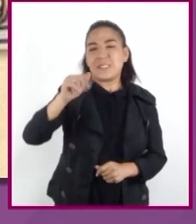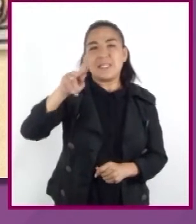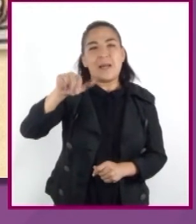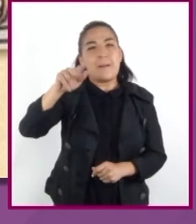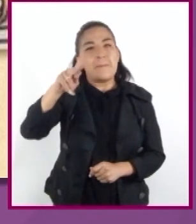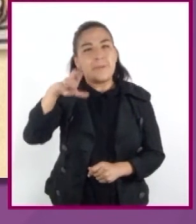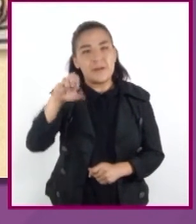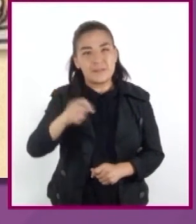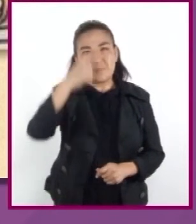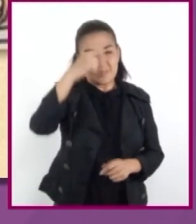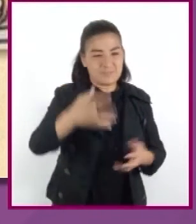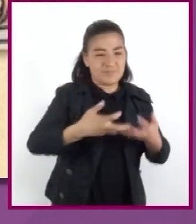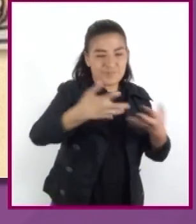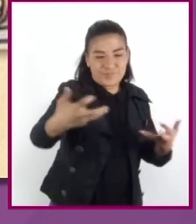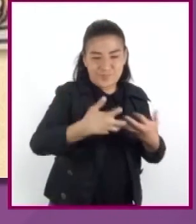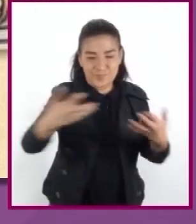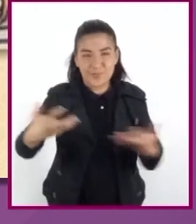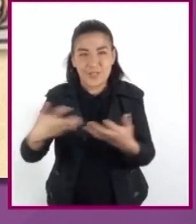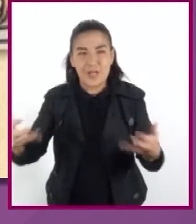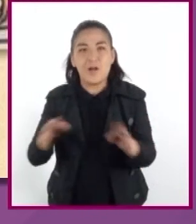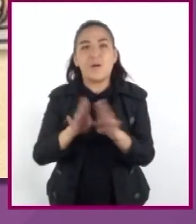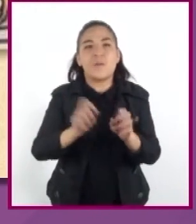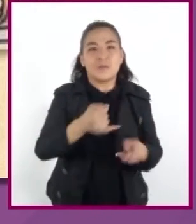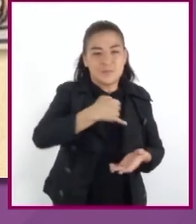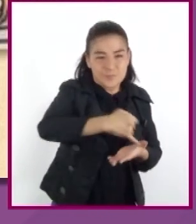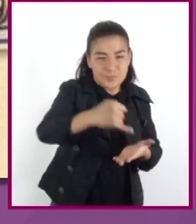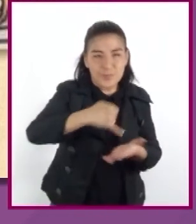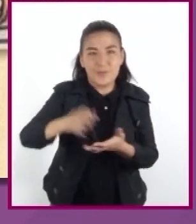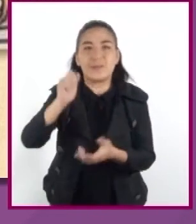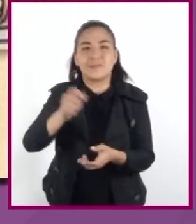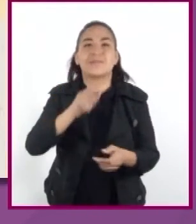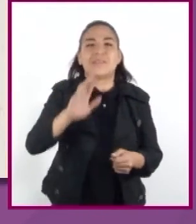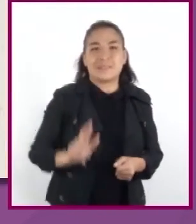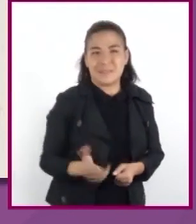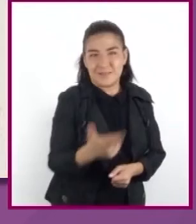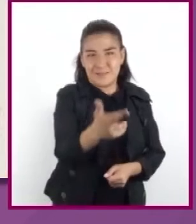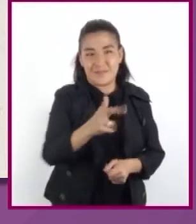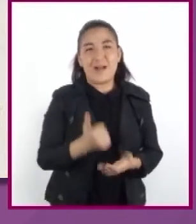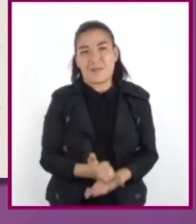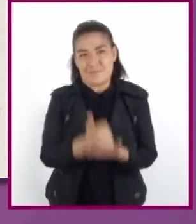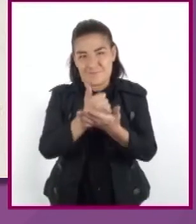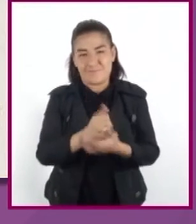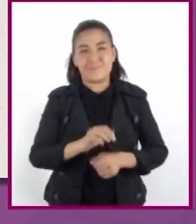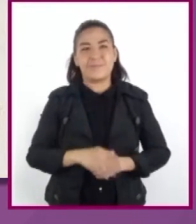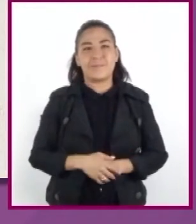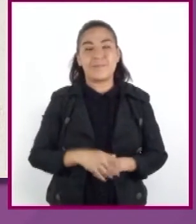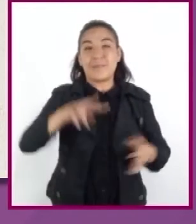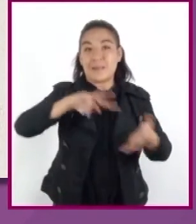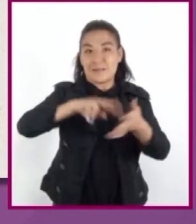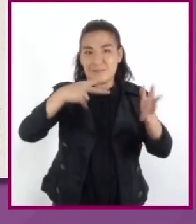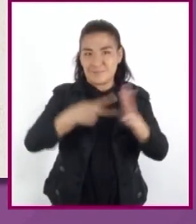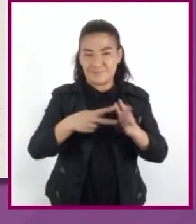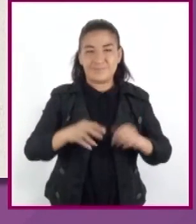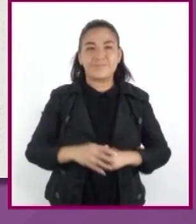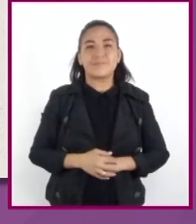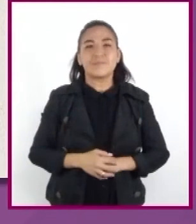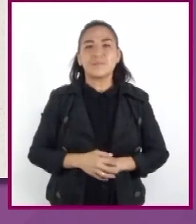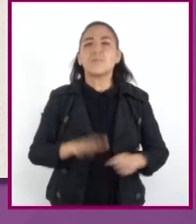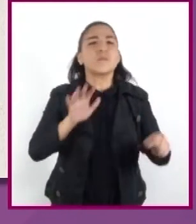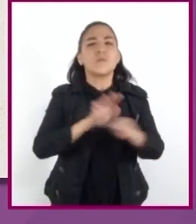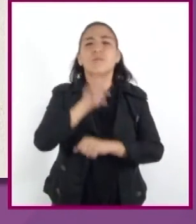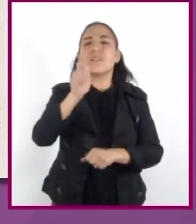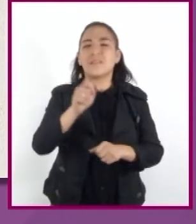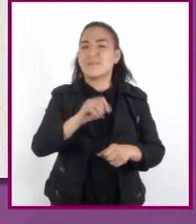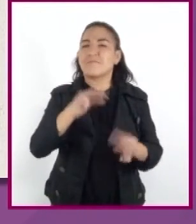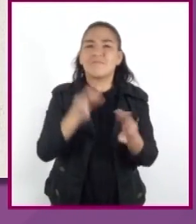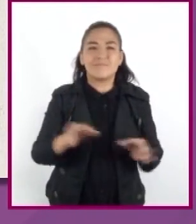terrazas para el cultivo y el aprovechamiento de las riberas de los ríos. Arquitectura. Una de las principales